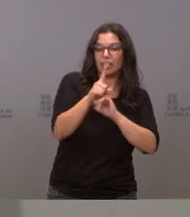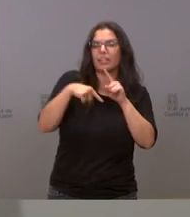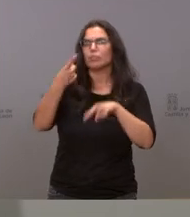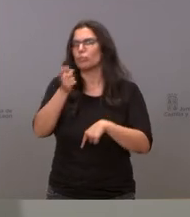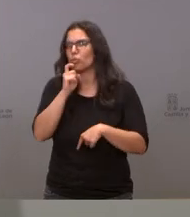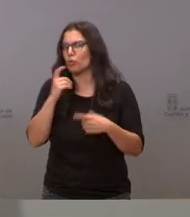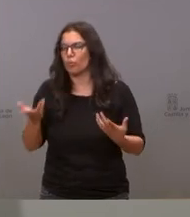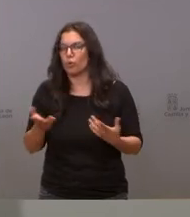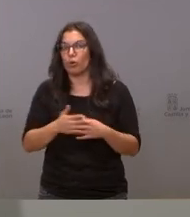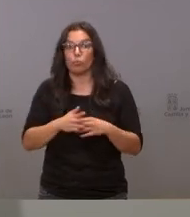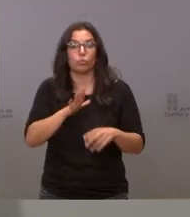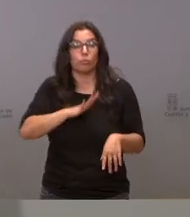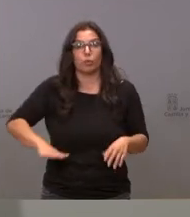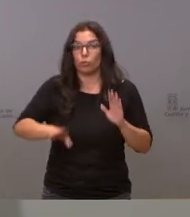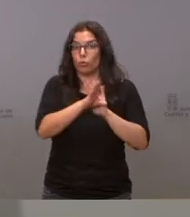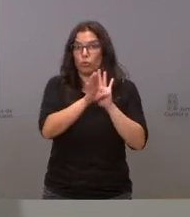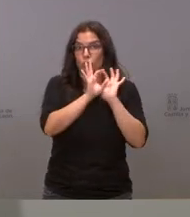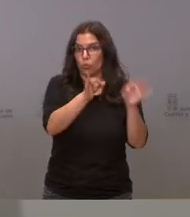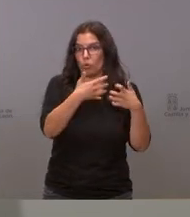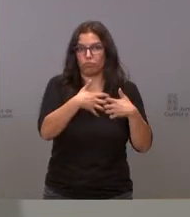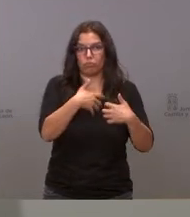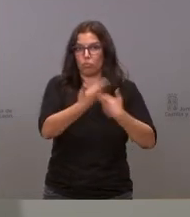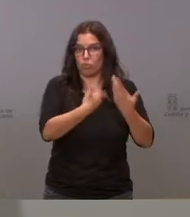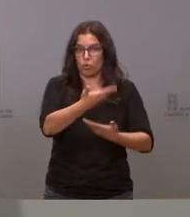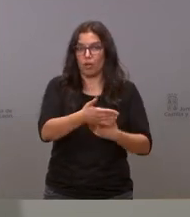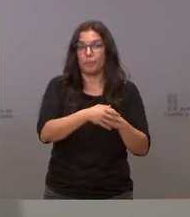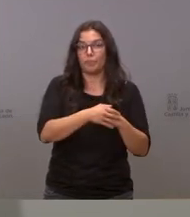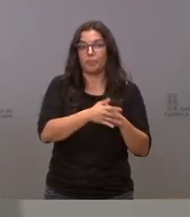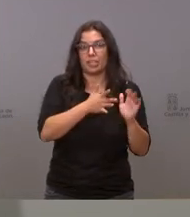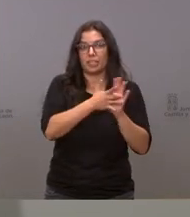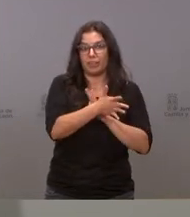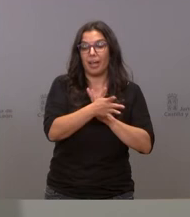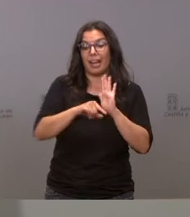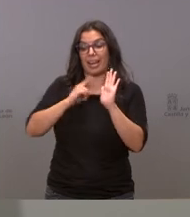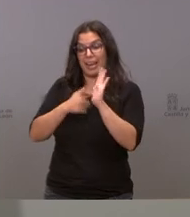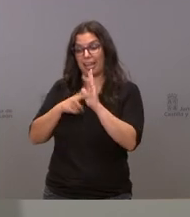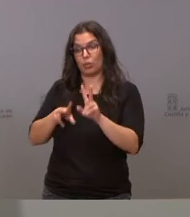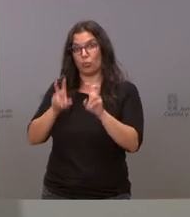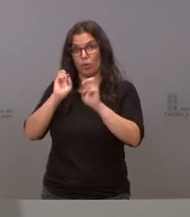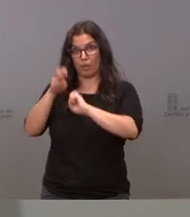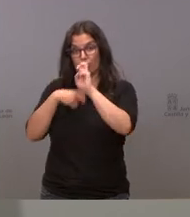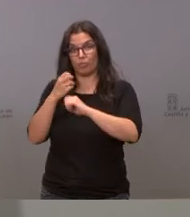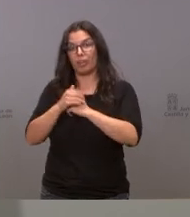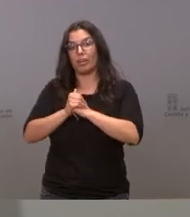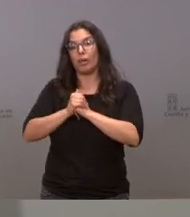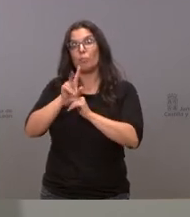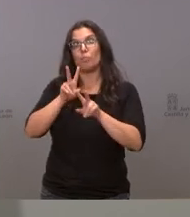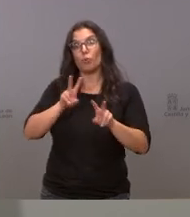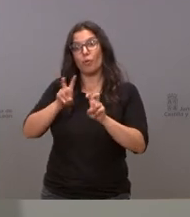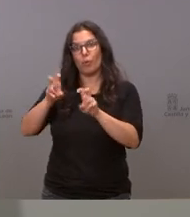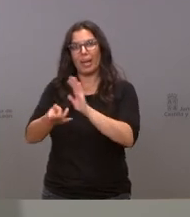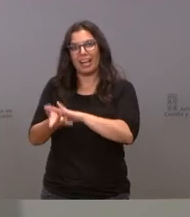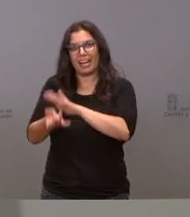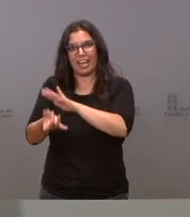en vigor están en funcionamiento lo que nos permite la ley es crear nuevas mancomunidades